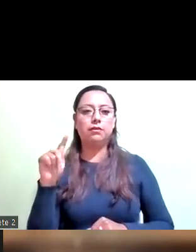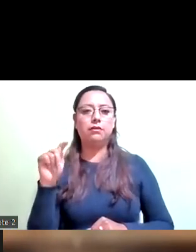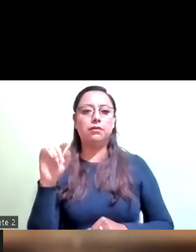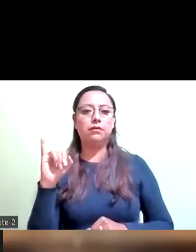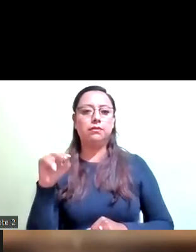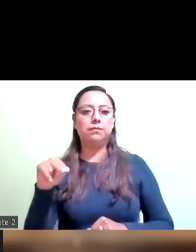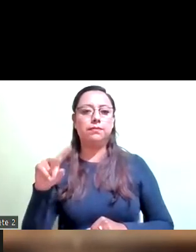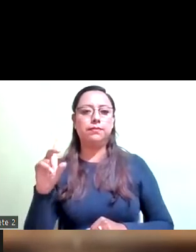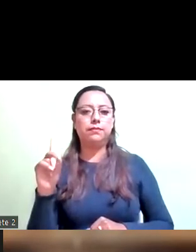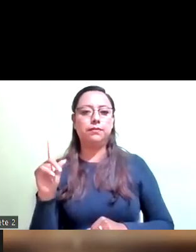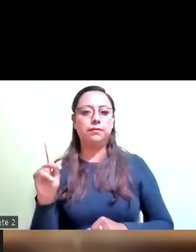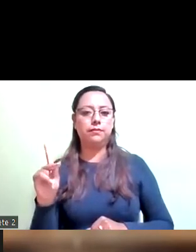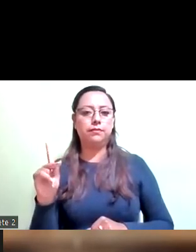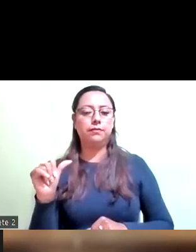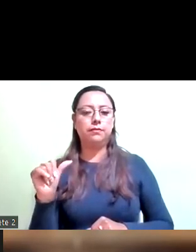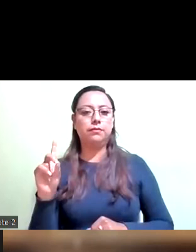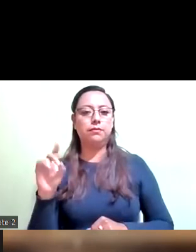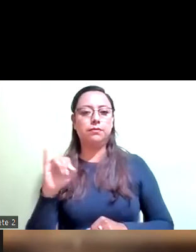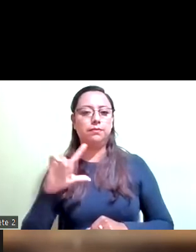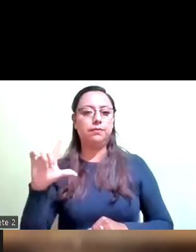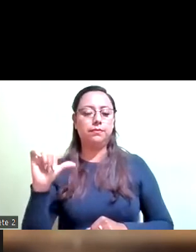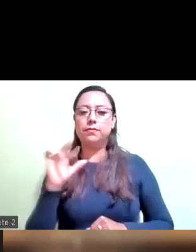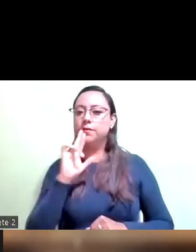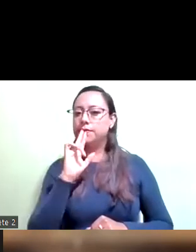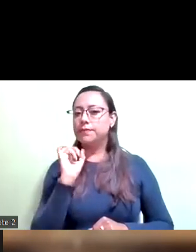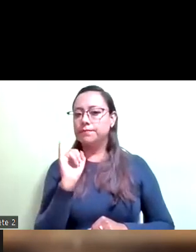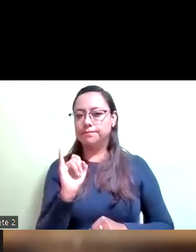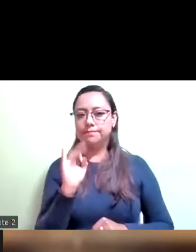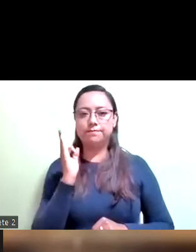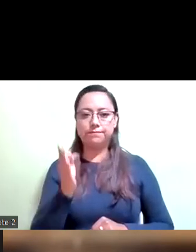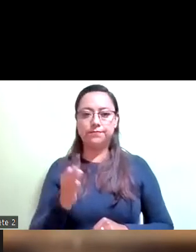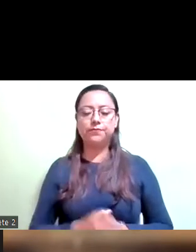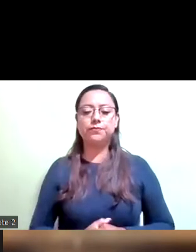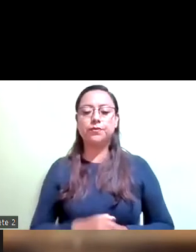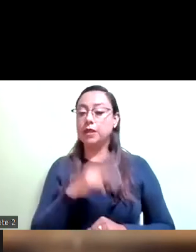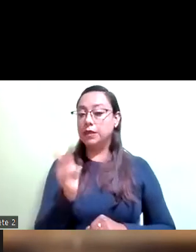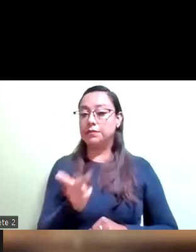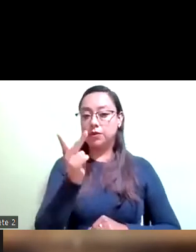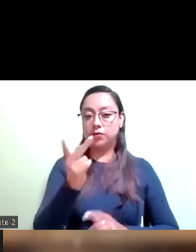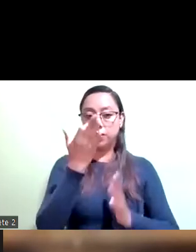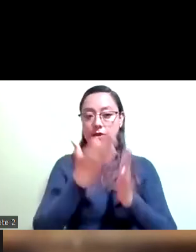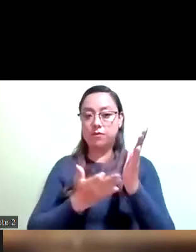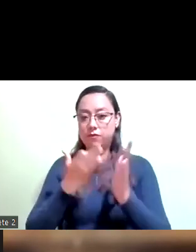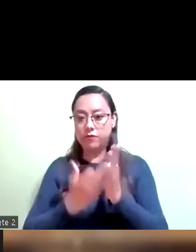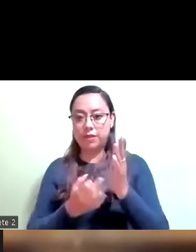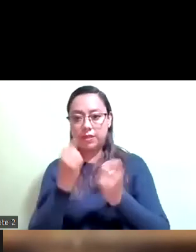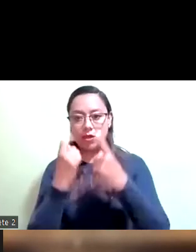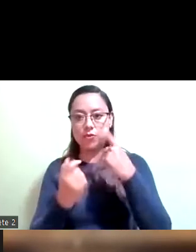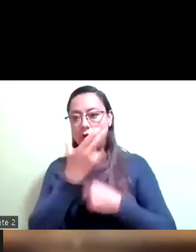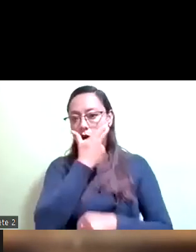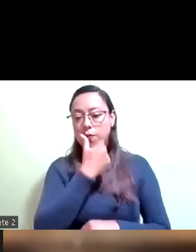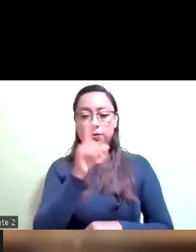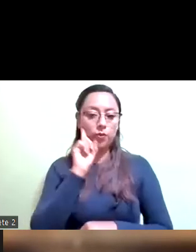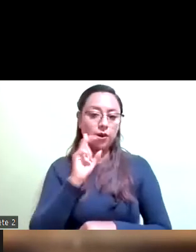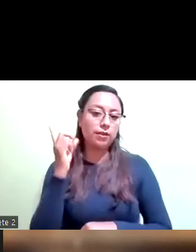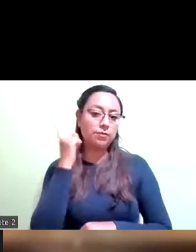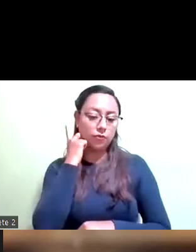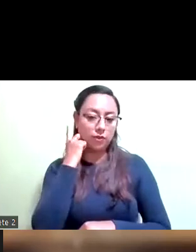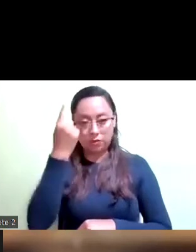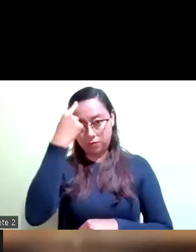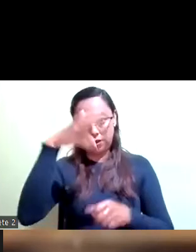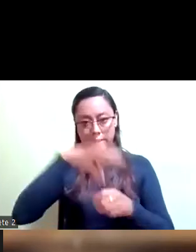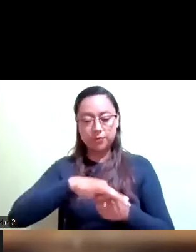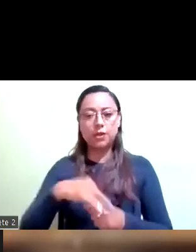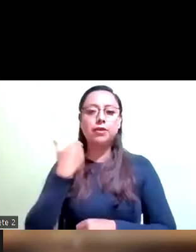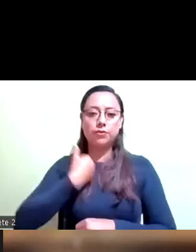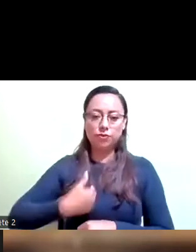Martín Padilla, a favor. Gracias, diputado. ¿Falta alguna o algún diputado de emitir su voto? Falto yo, disculpen la de